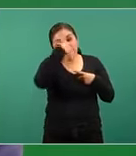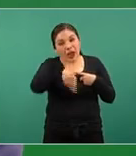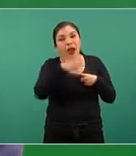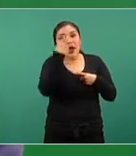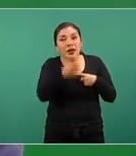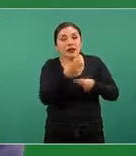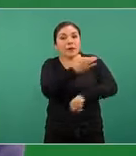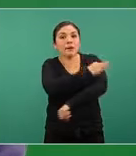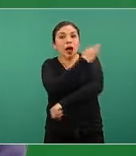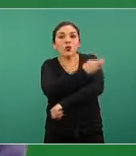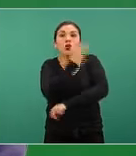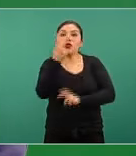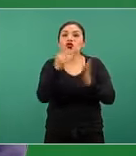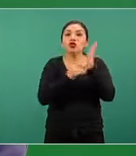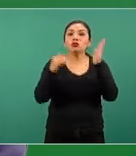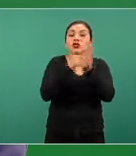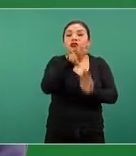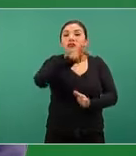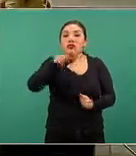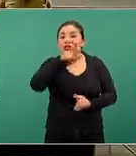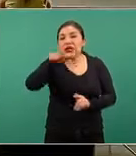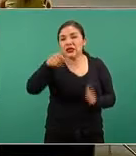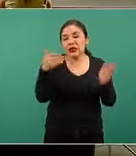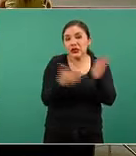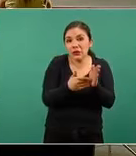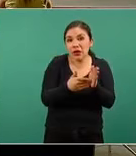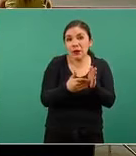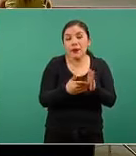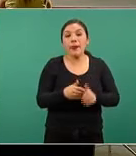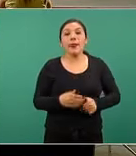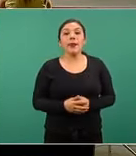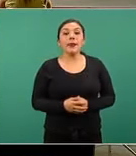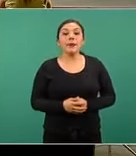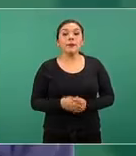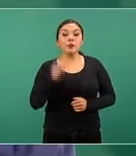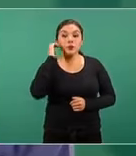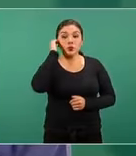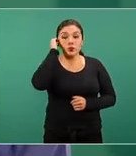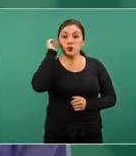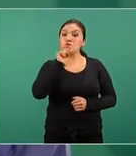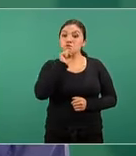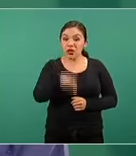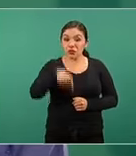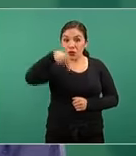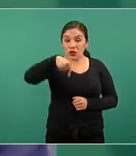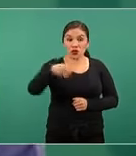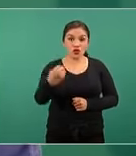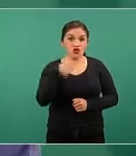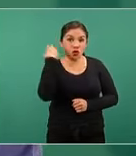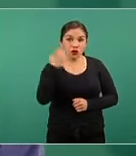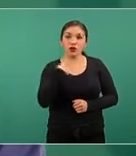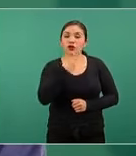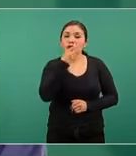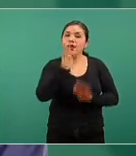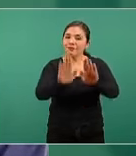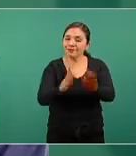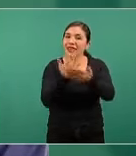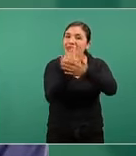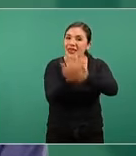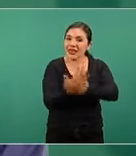estos dos millones setecientas mil vacunas aquí en la conferencia comentamos hay que esperar